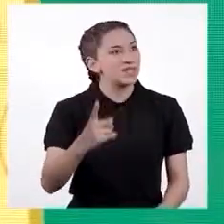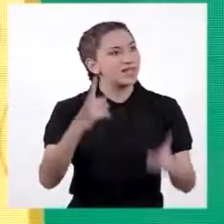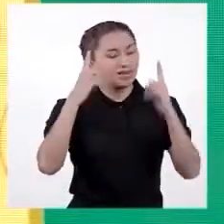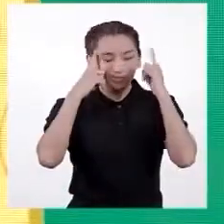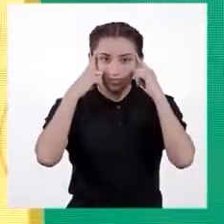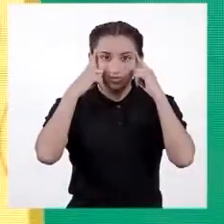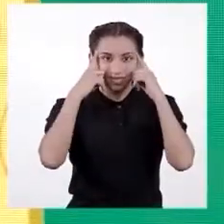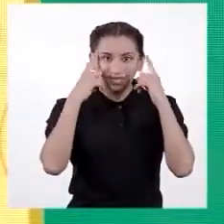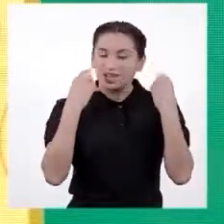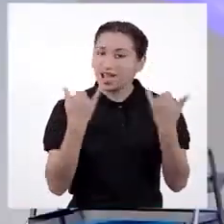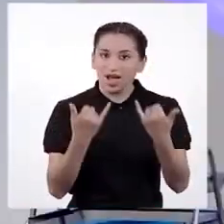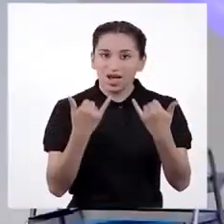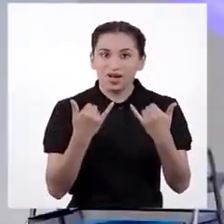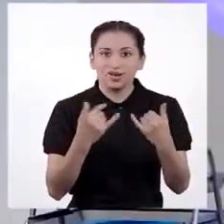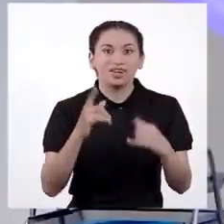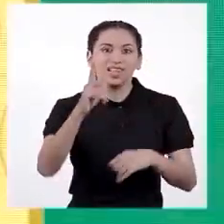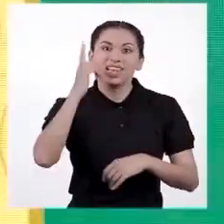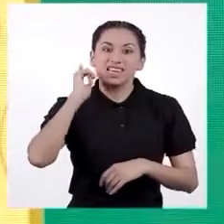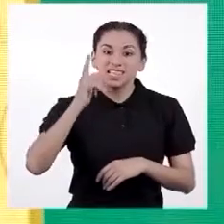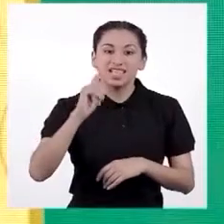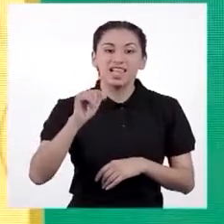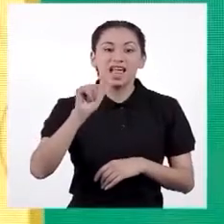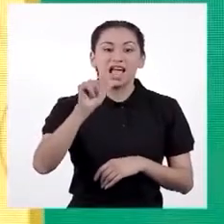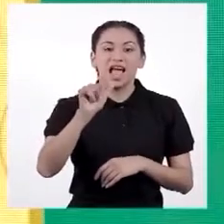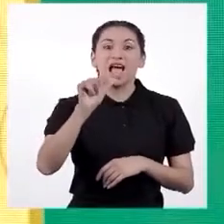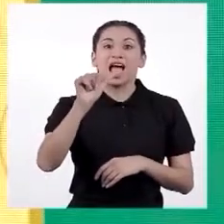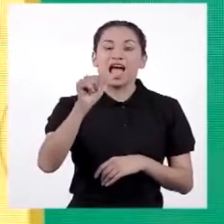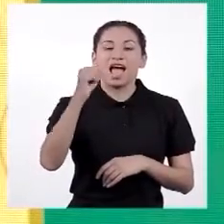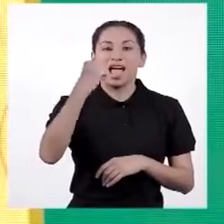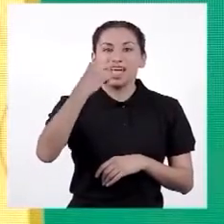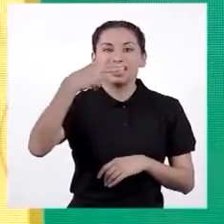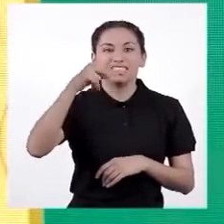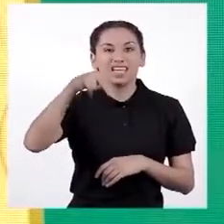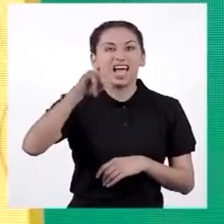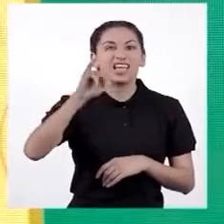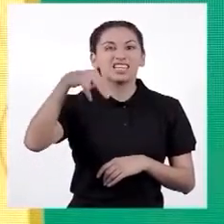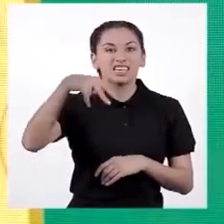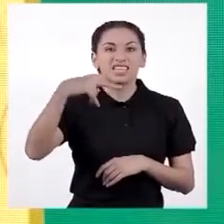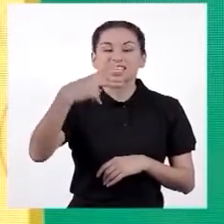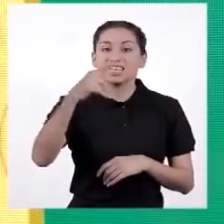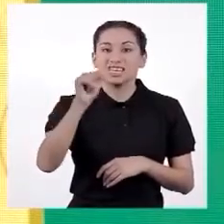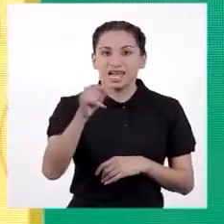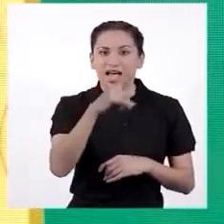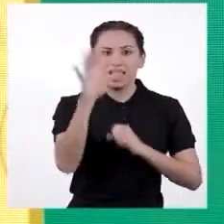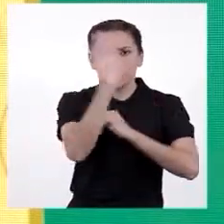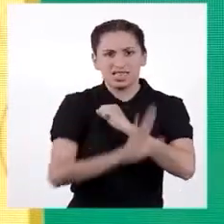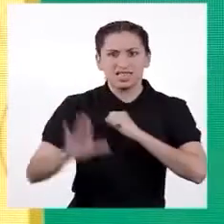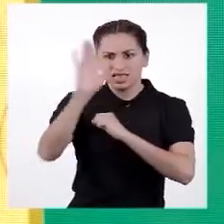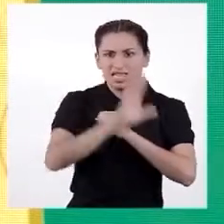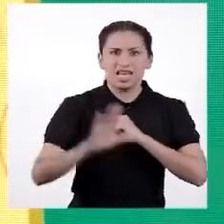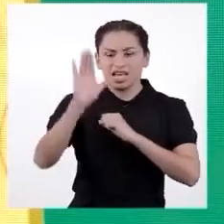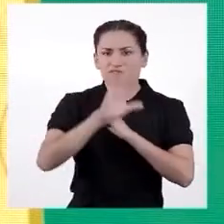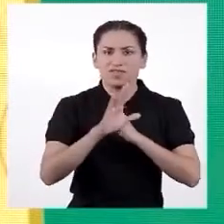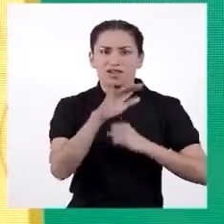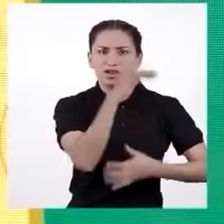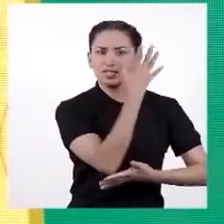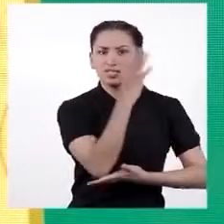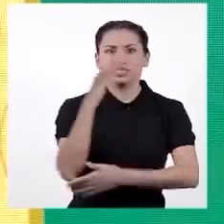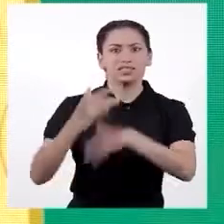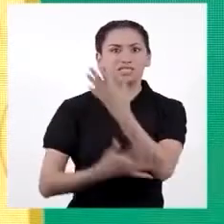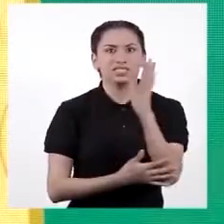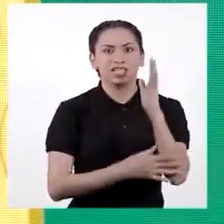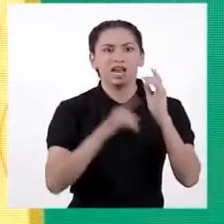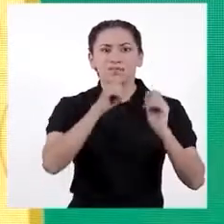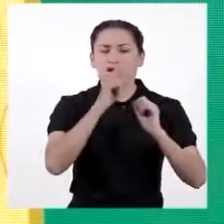venido a la mente Ruth Buendía. La lideresa Shaninka, cuyo activismo por defender la Amazonía, el pulmón del planeta,